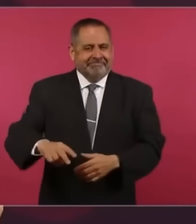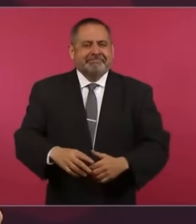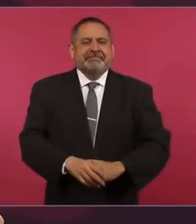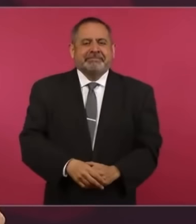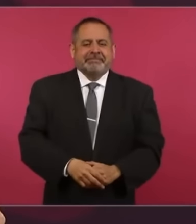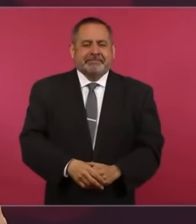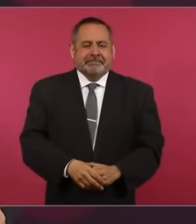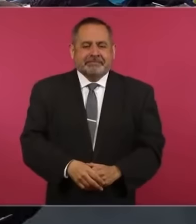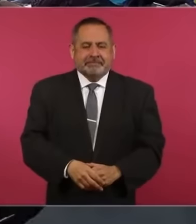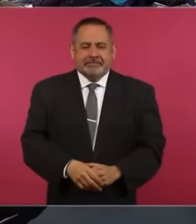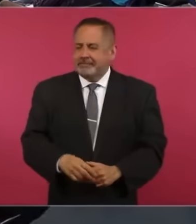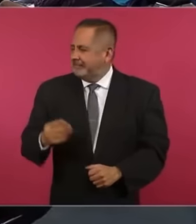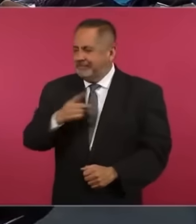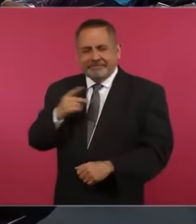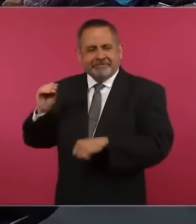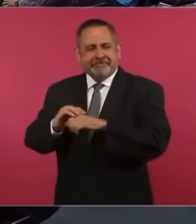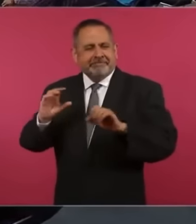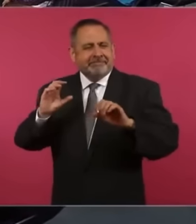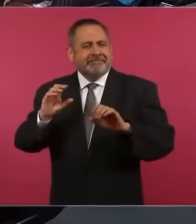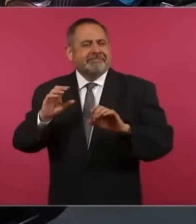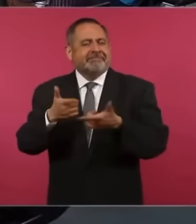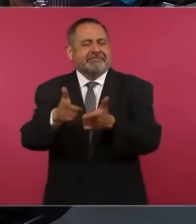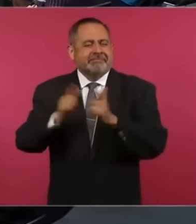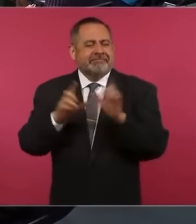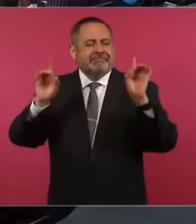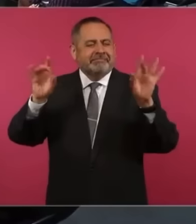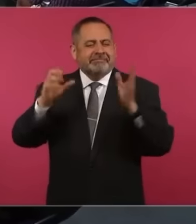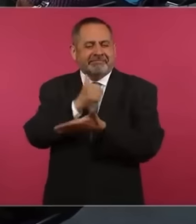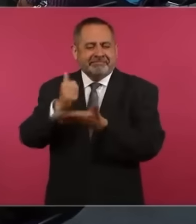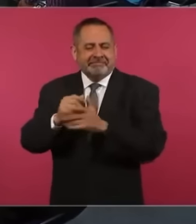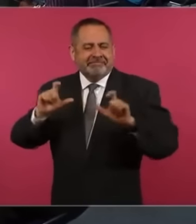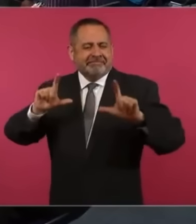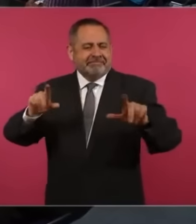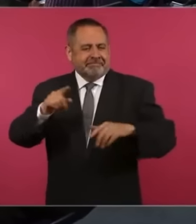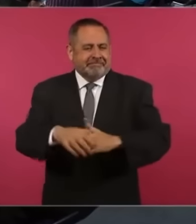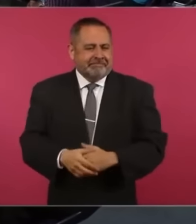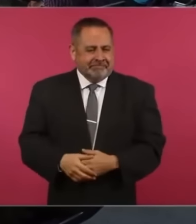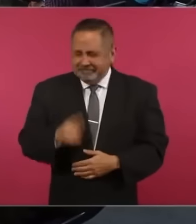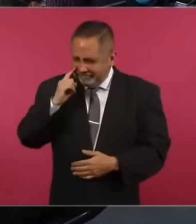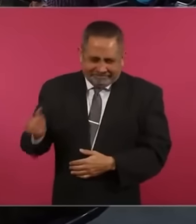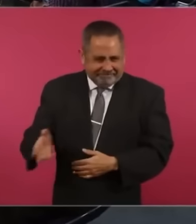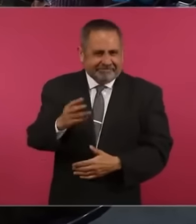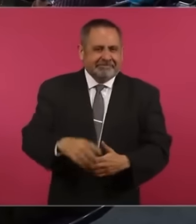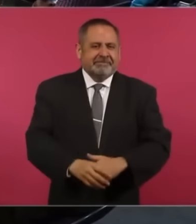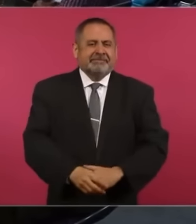Hasta deberíamos de poner a Los Ángeles Azules. Ándale, ándale, ándale.